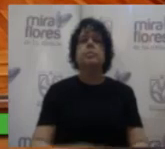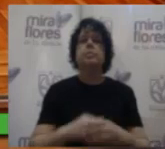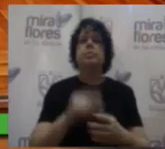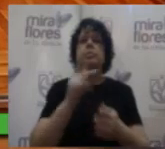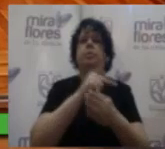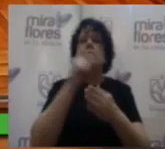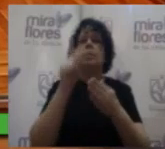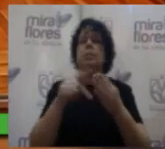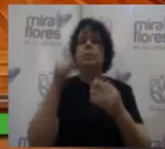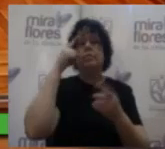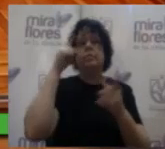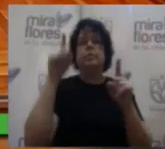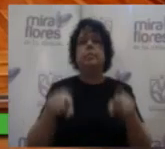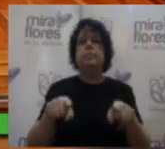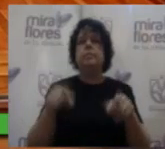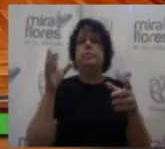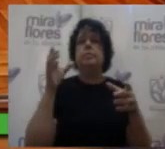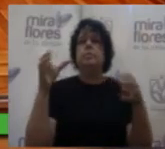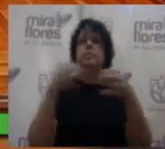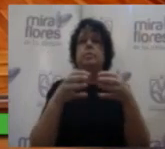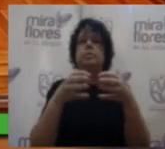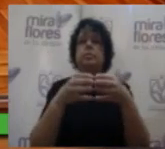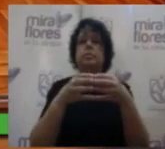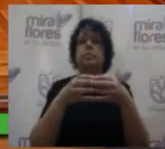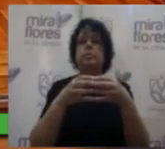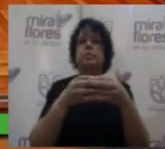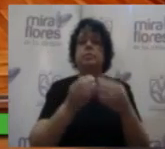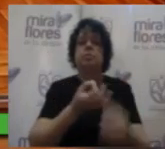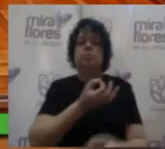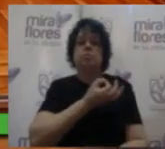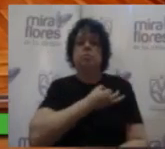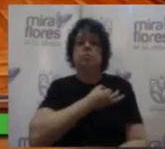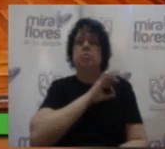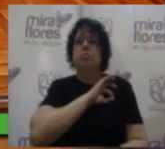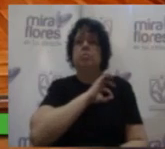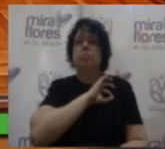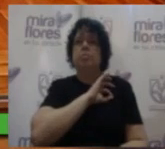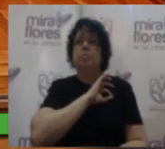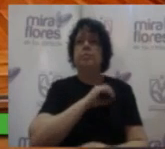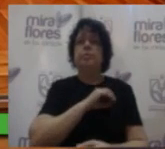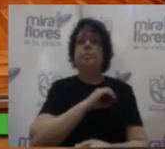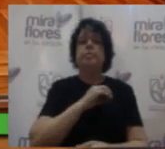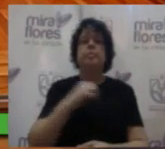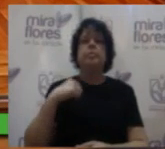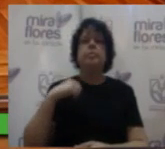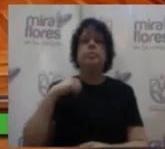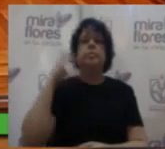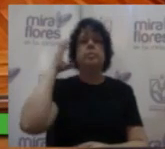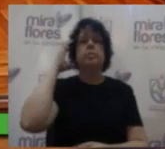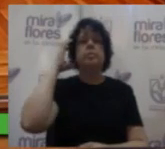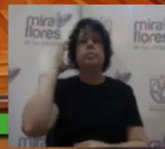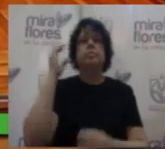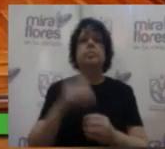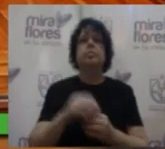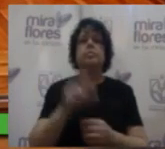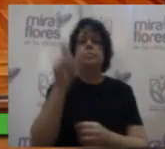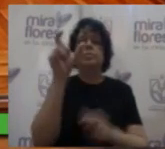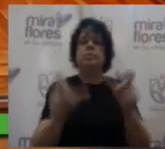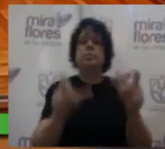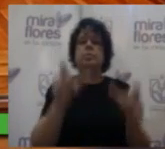Proyecto de acuerdo de Consejo que otorga la Medalla Cívica Municipal de Miraflores en el grado de Vecino e Ilustre Categorías